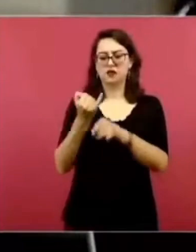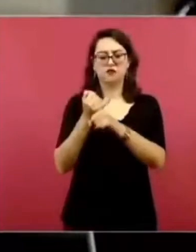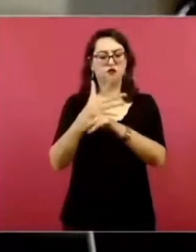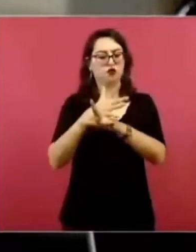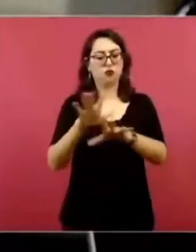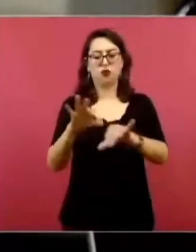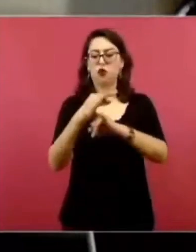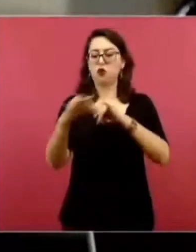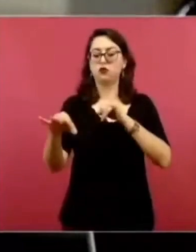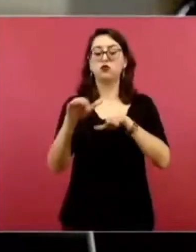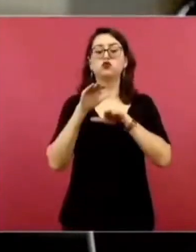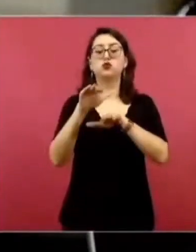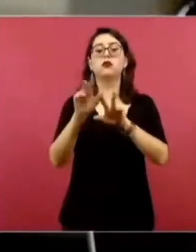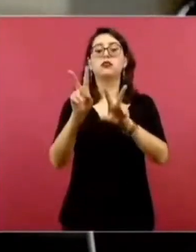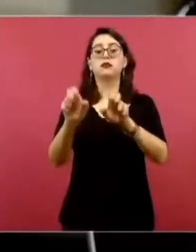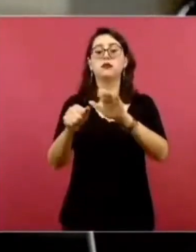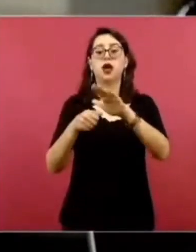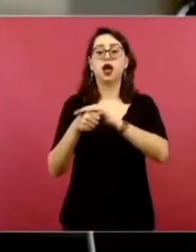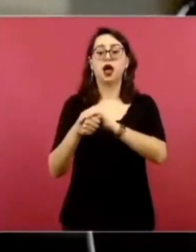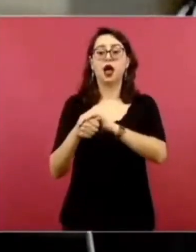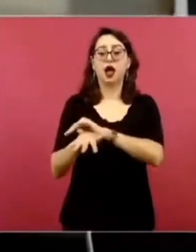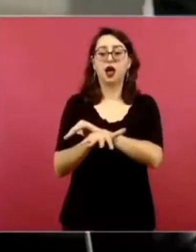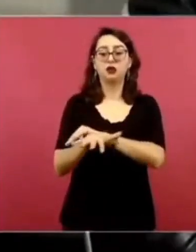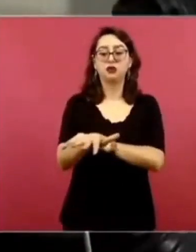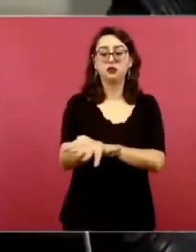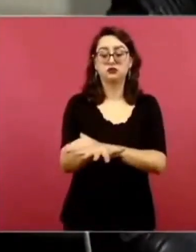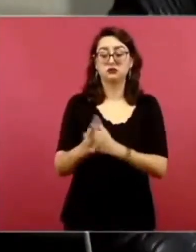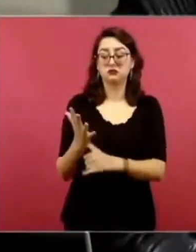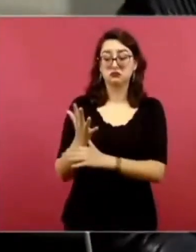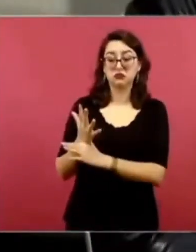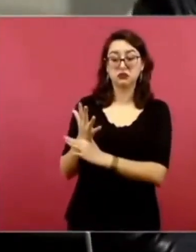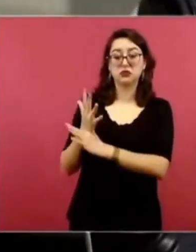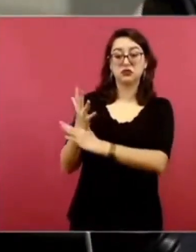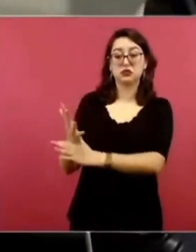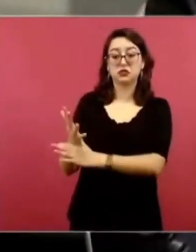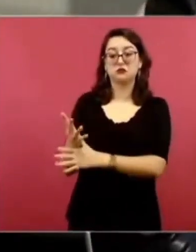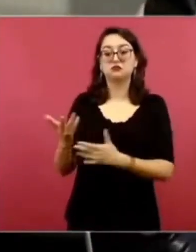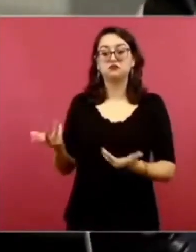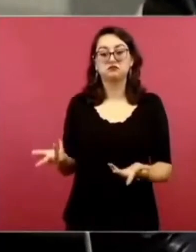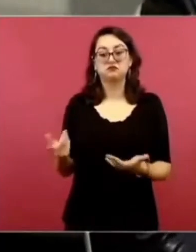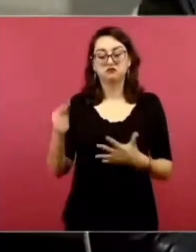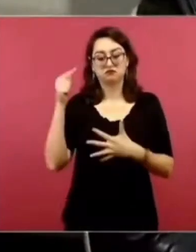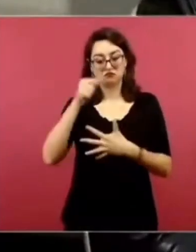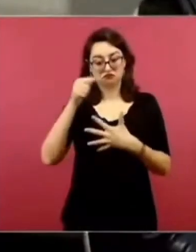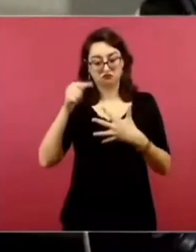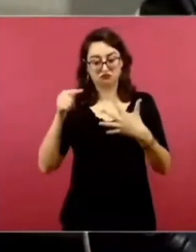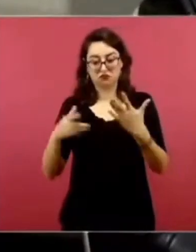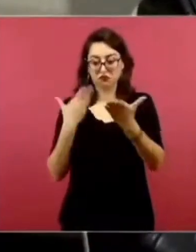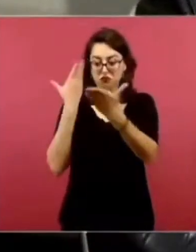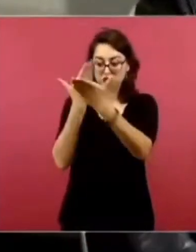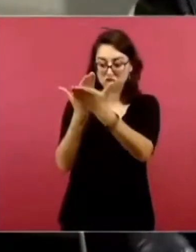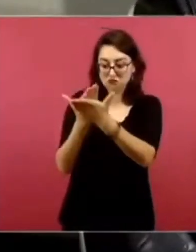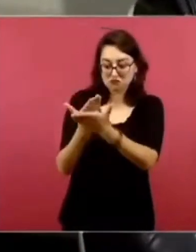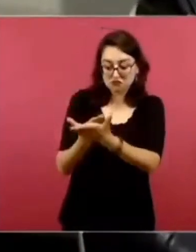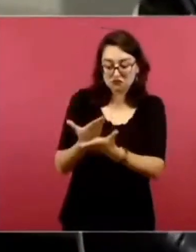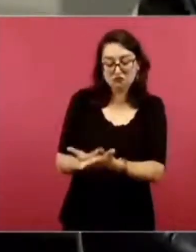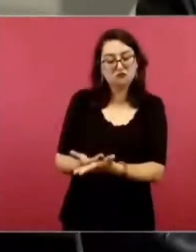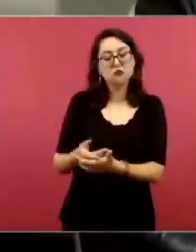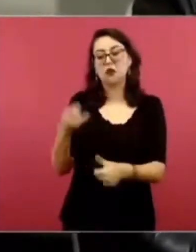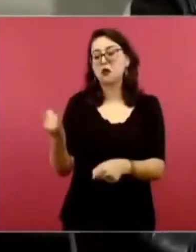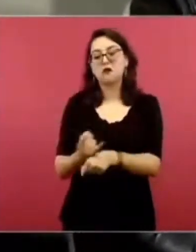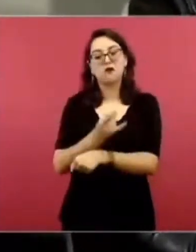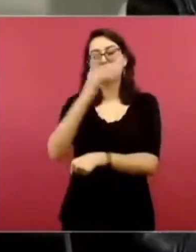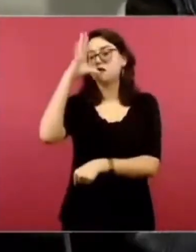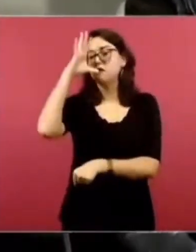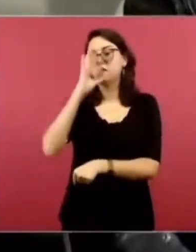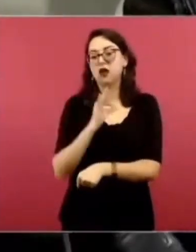informe, entre otras cosas, de que no se pudo cumplir lo que ellos pedían porque Marina y el Ejército, en el caso de Fuerzas